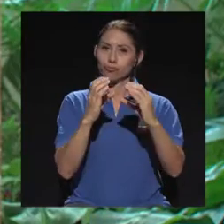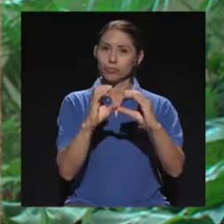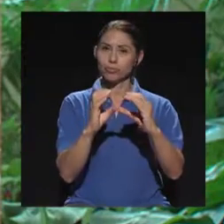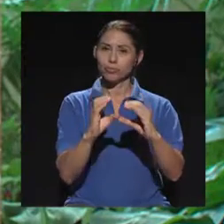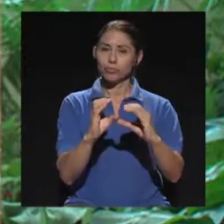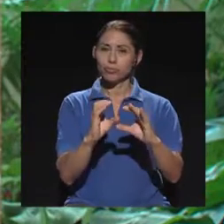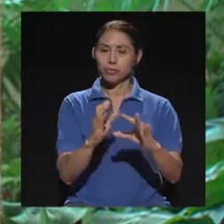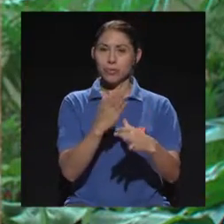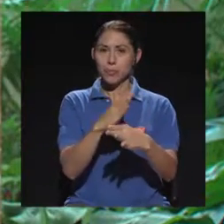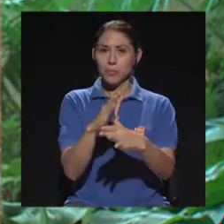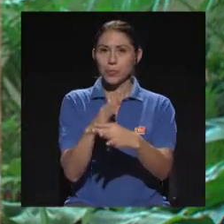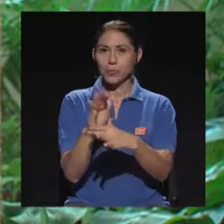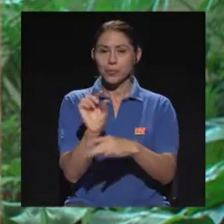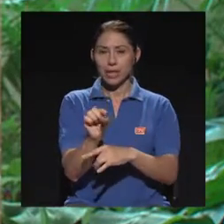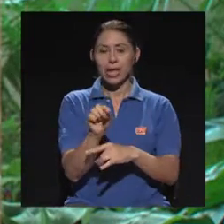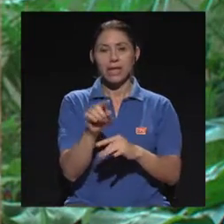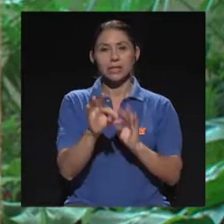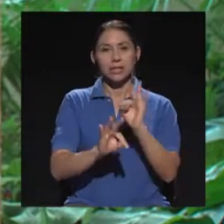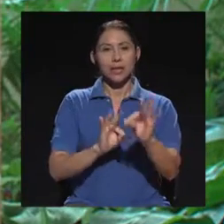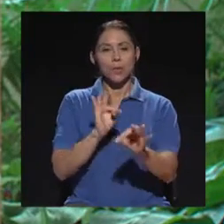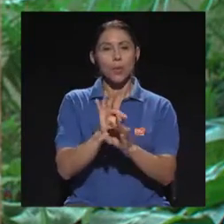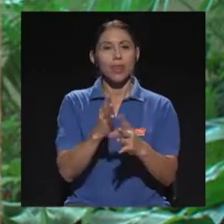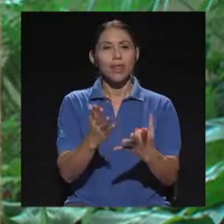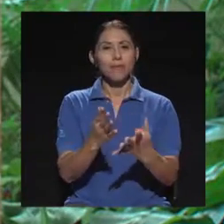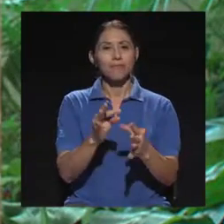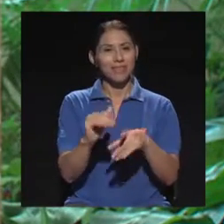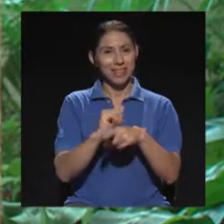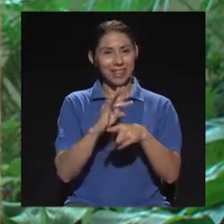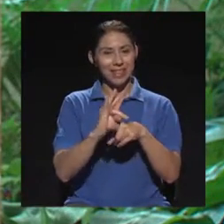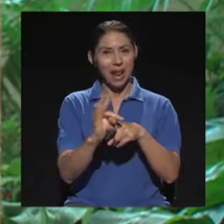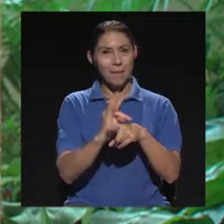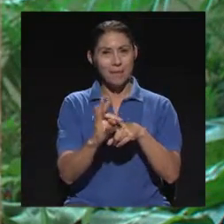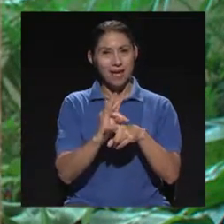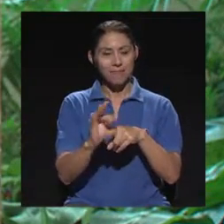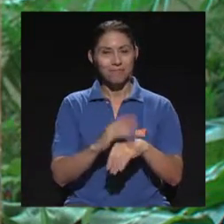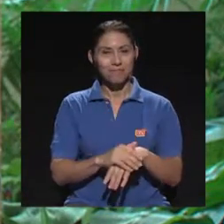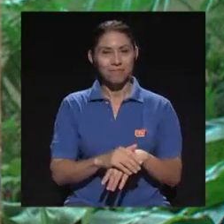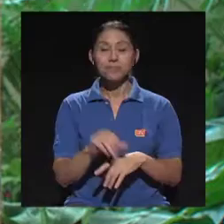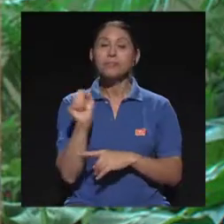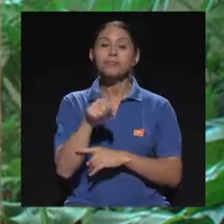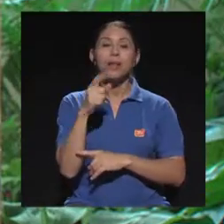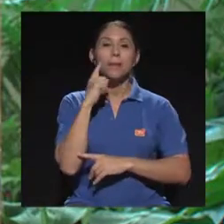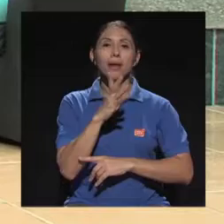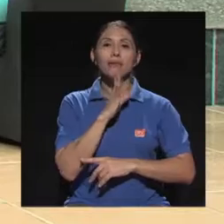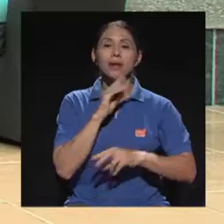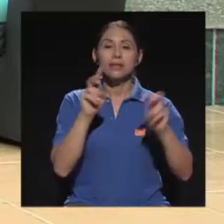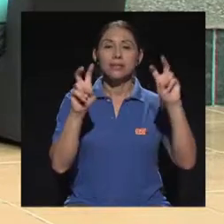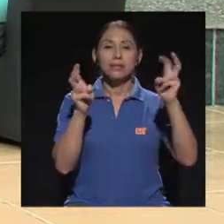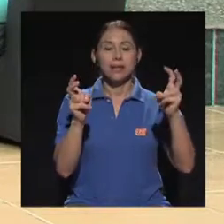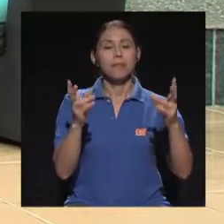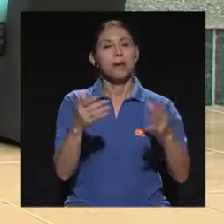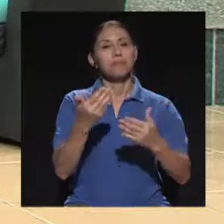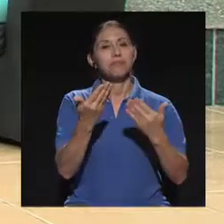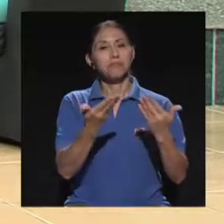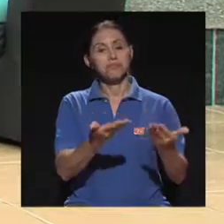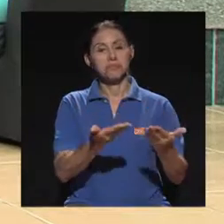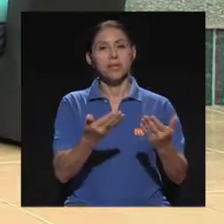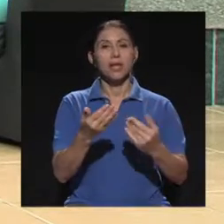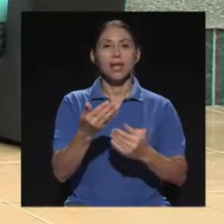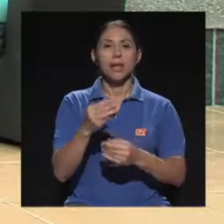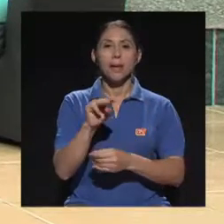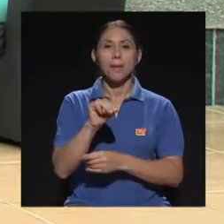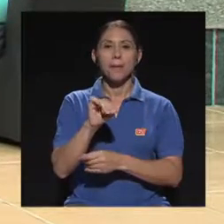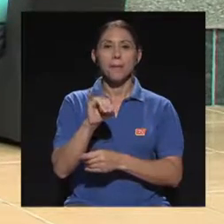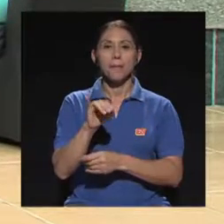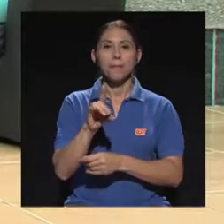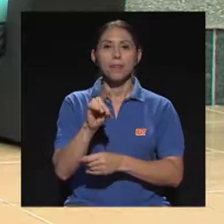también este tipo de terapia, ¿verdad? Claro, y para hablar de este tema entonces, contamos con